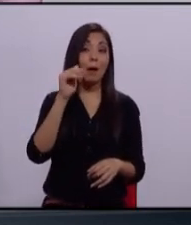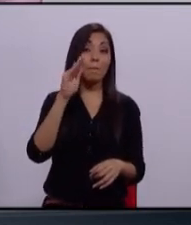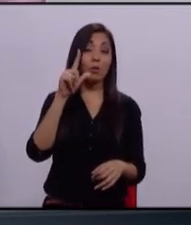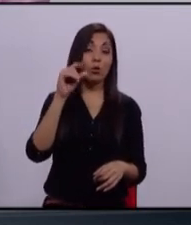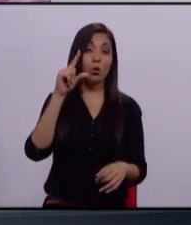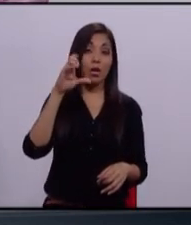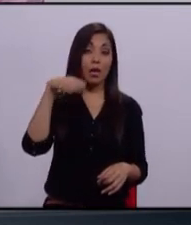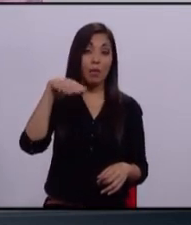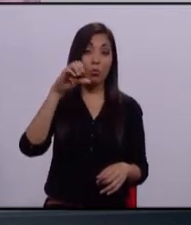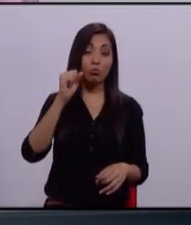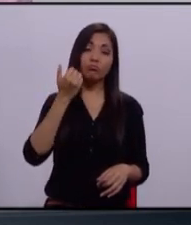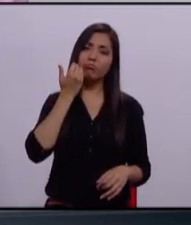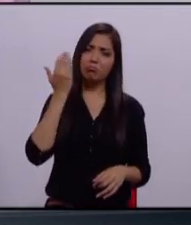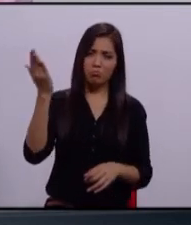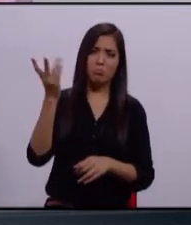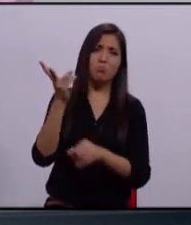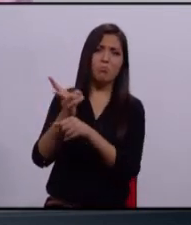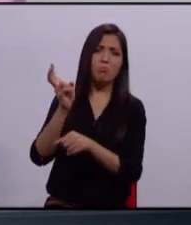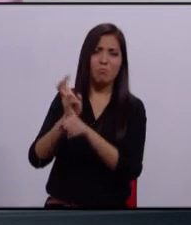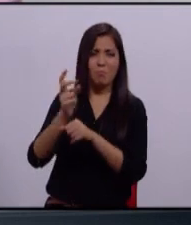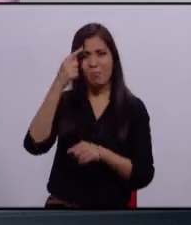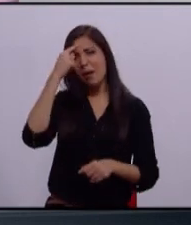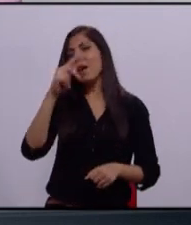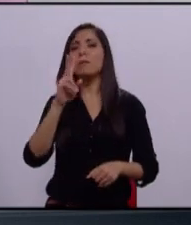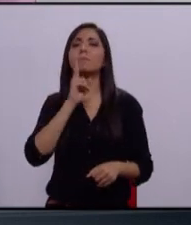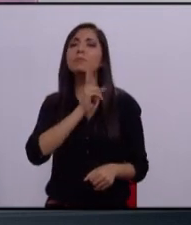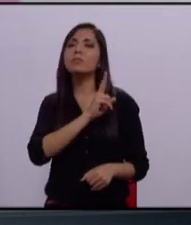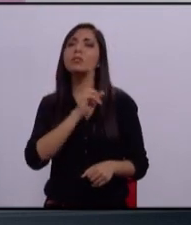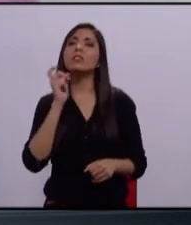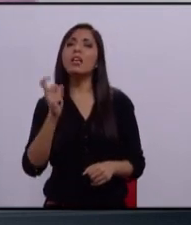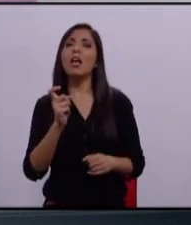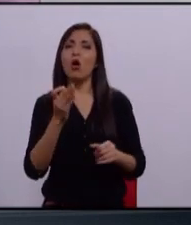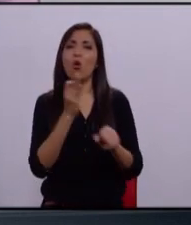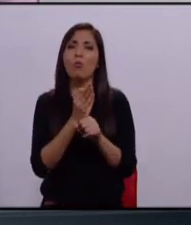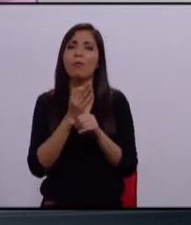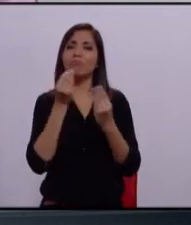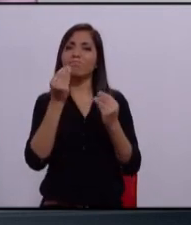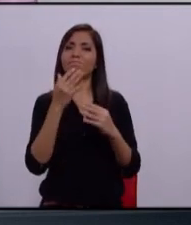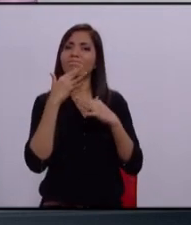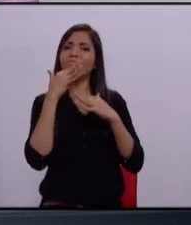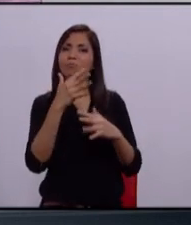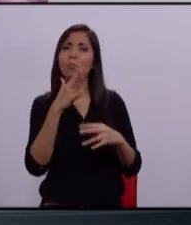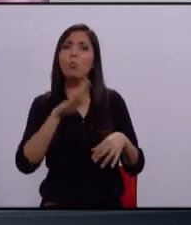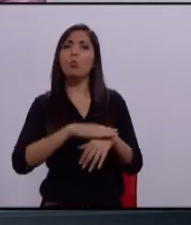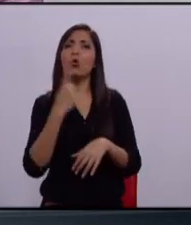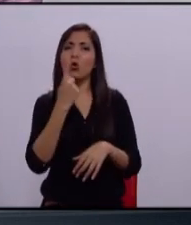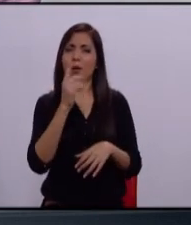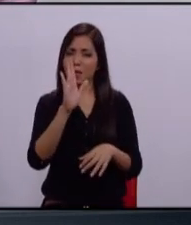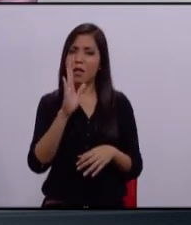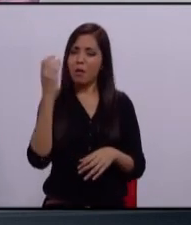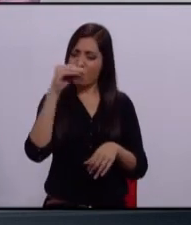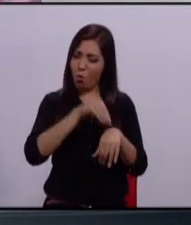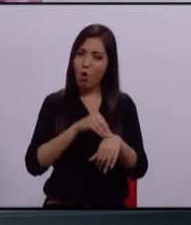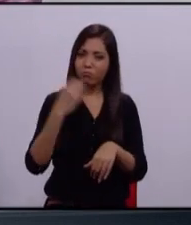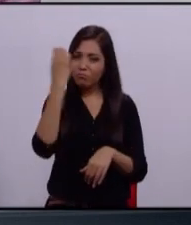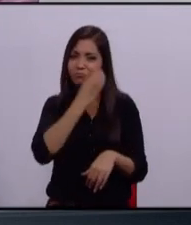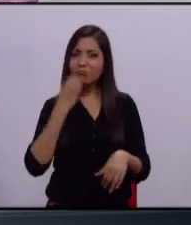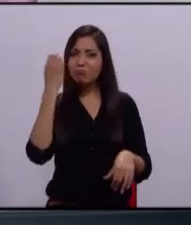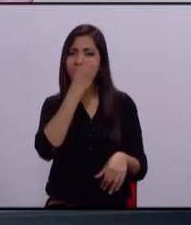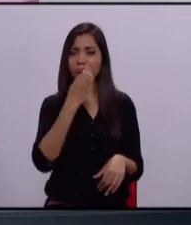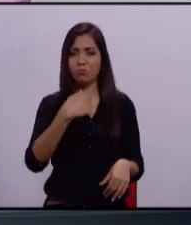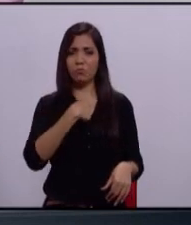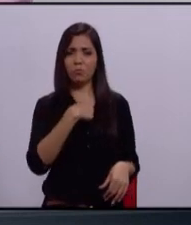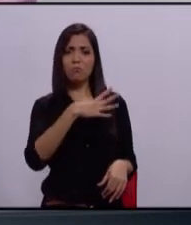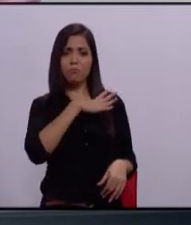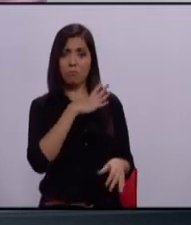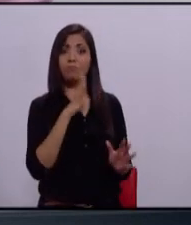le invitaría a que revisáramos la cuestión de la corrupción, de que revisemos. Nosotros tenemos